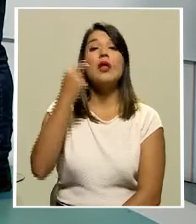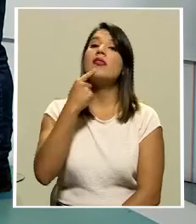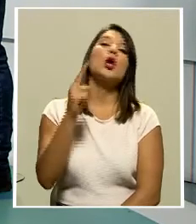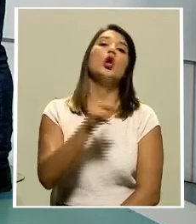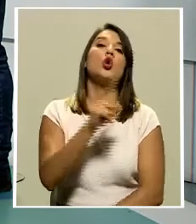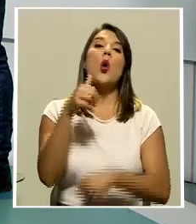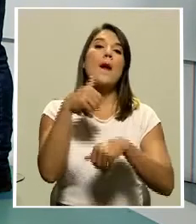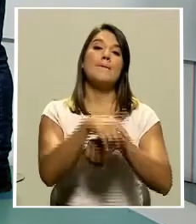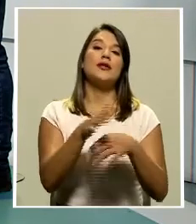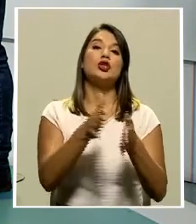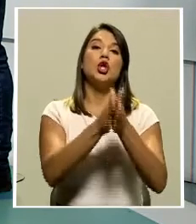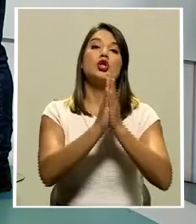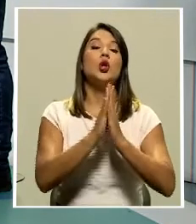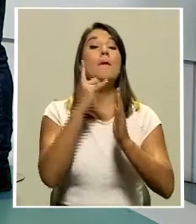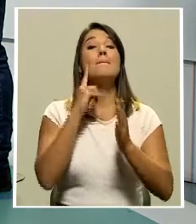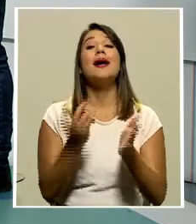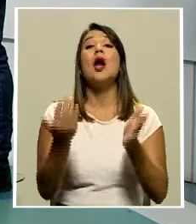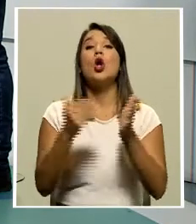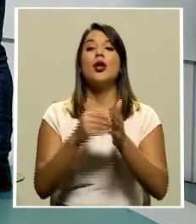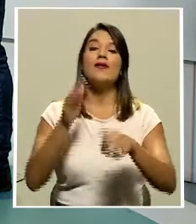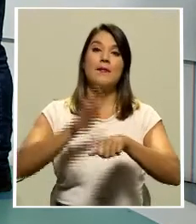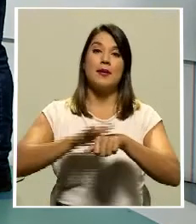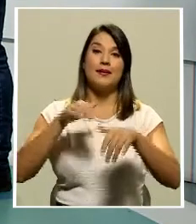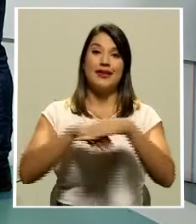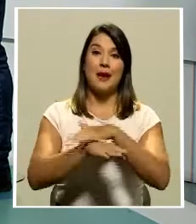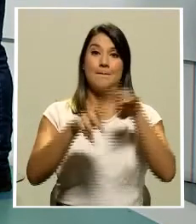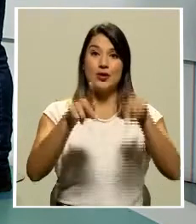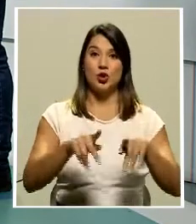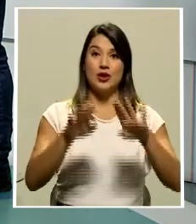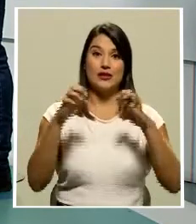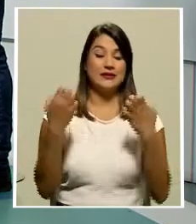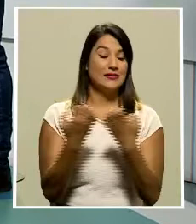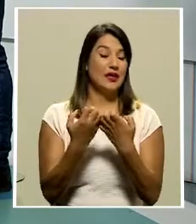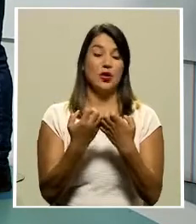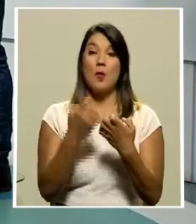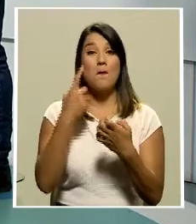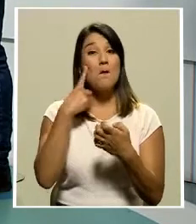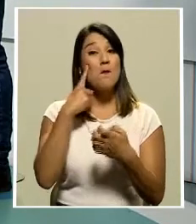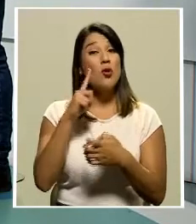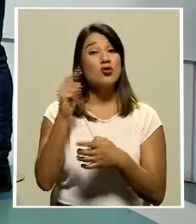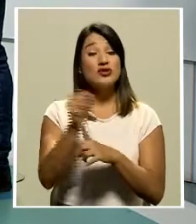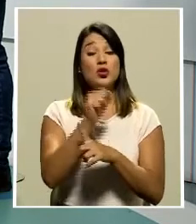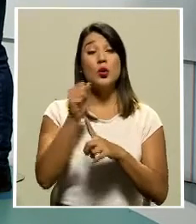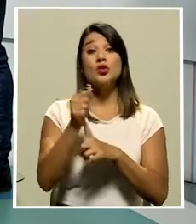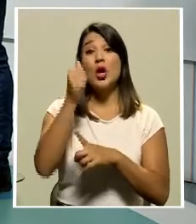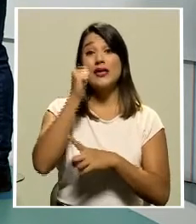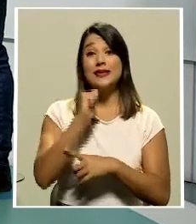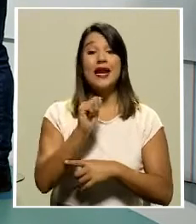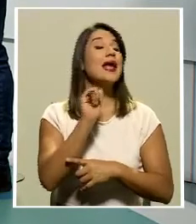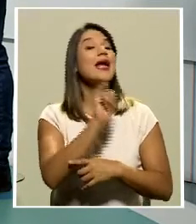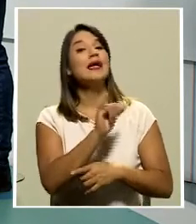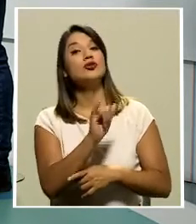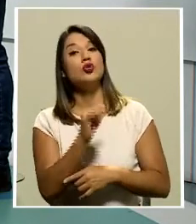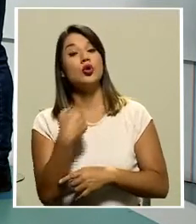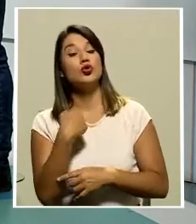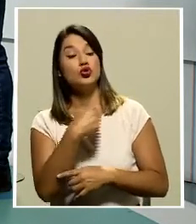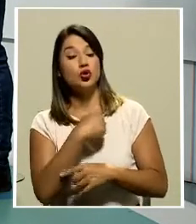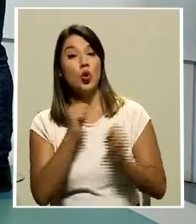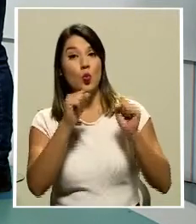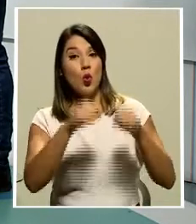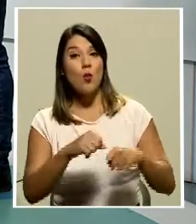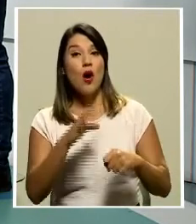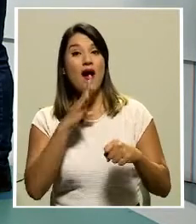Algo que afectaría a los clubes en el tema de finanzas porque es algo que están esperando desde hace muchísimo tiempo. De esto vamos a tener